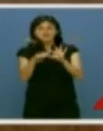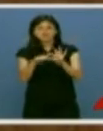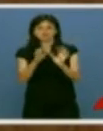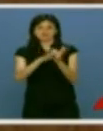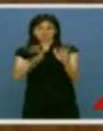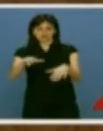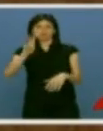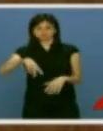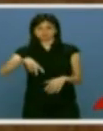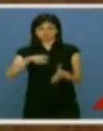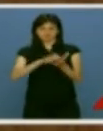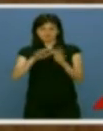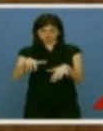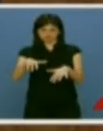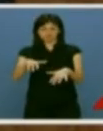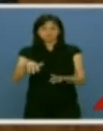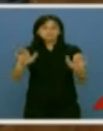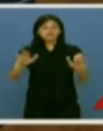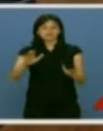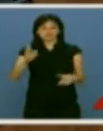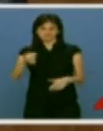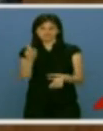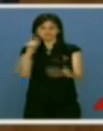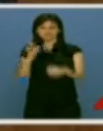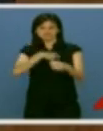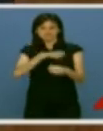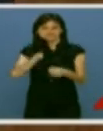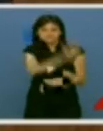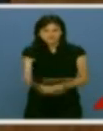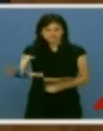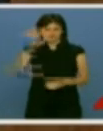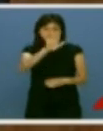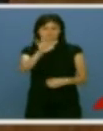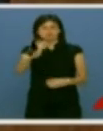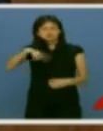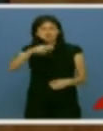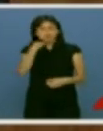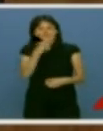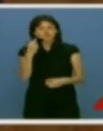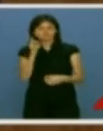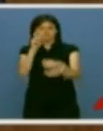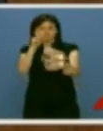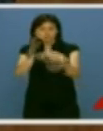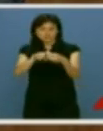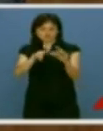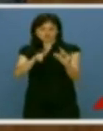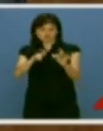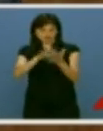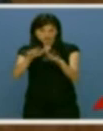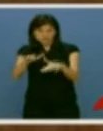somos Castilla y León, pero sobre todo somos España y, por lo tanto, tenemos un compromiso con España desde Castilla y León.